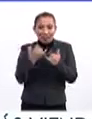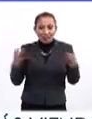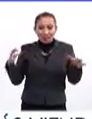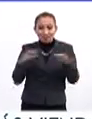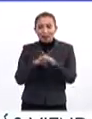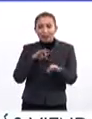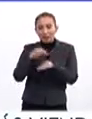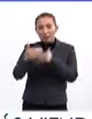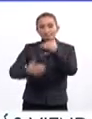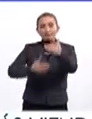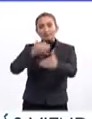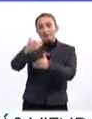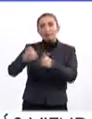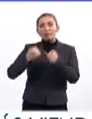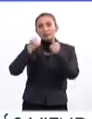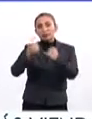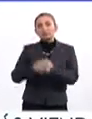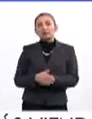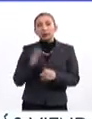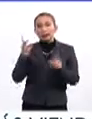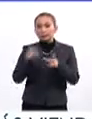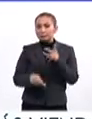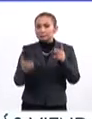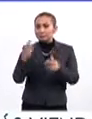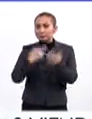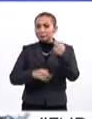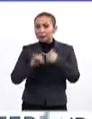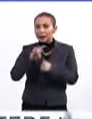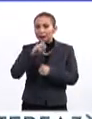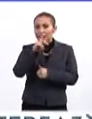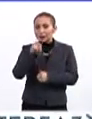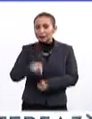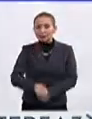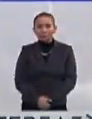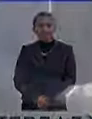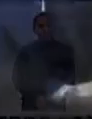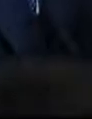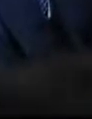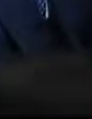hacia adelante y hacia la fuerza del deporte. Entonces, una breve pausa, regresamos. Esto es Interface.